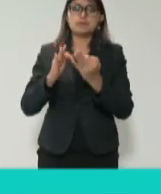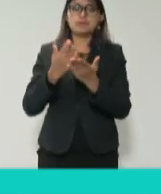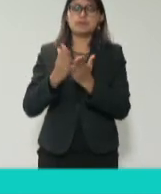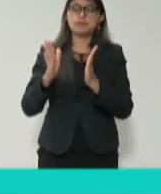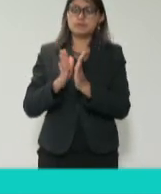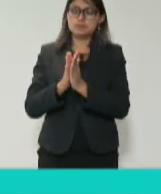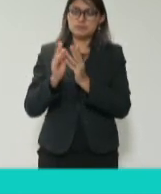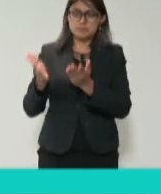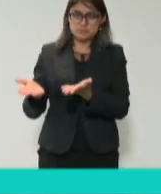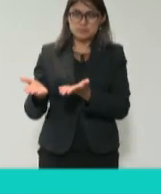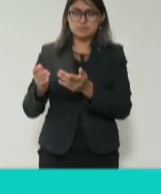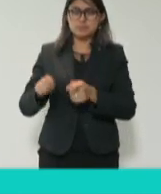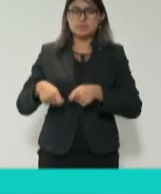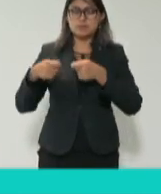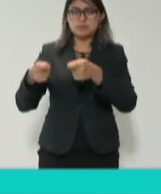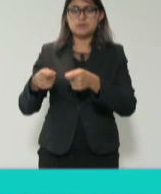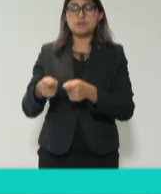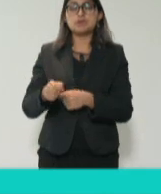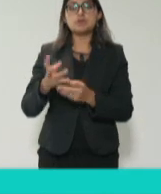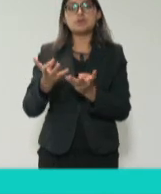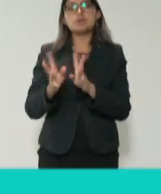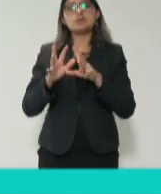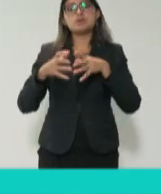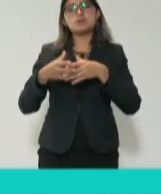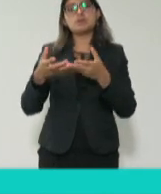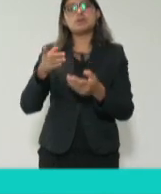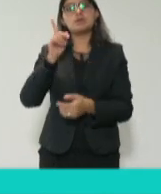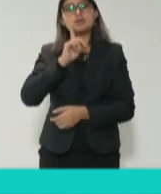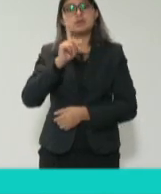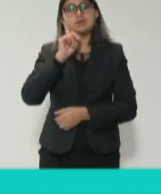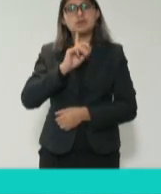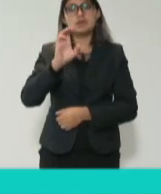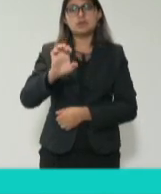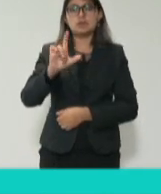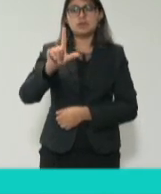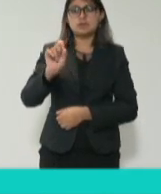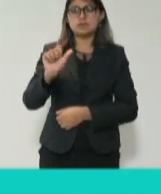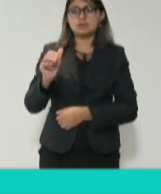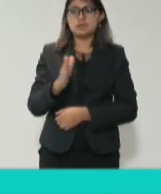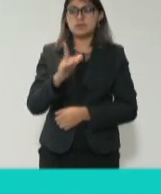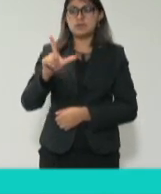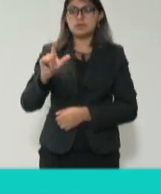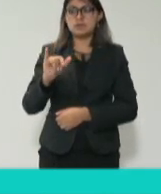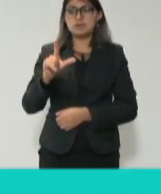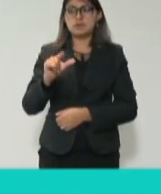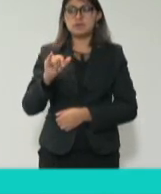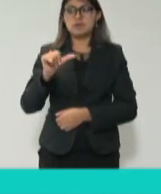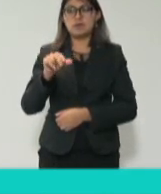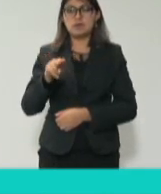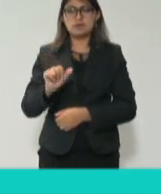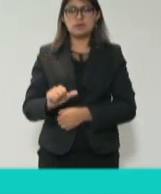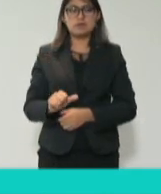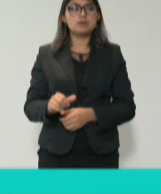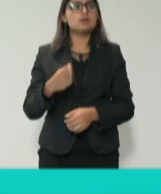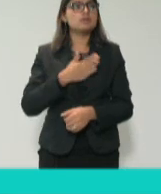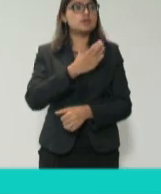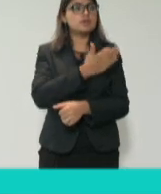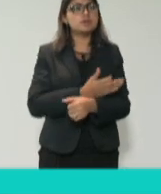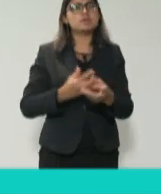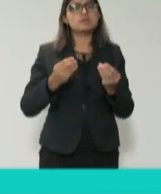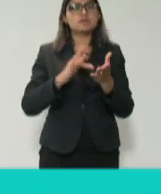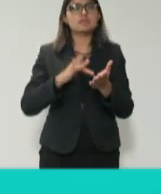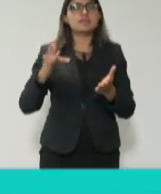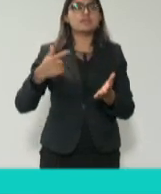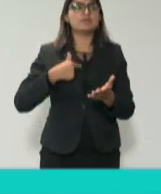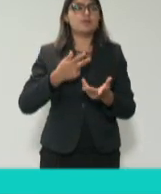palabra a la comisionada Elsa Viviana, si nos hace favor. Muchas gracias, buenas tardes, voy a hablar fuerte para despertar,